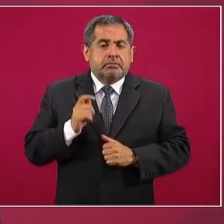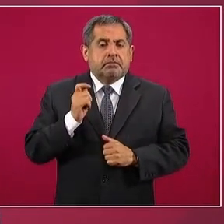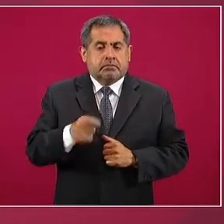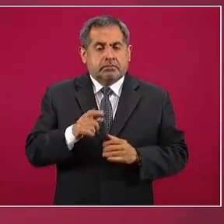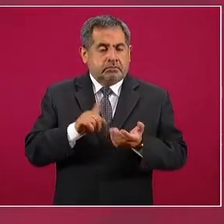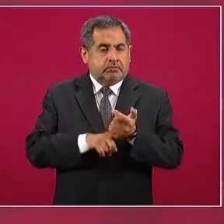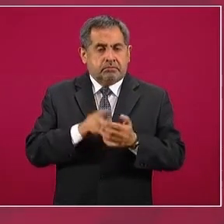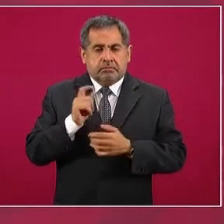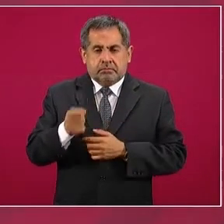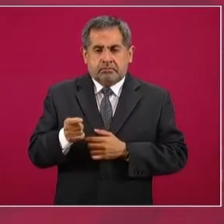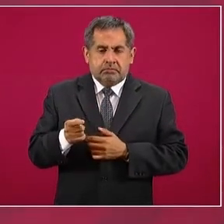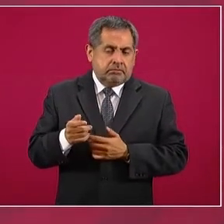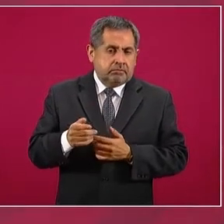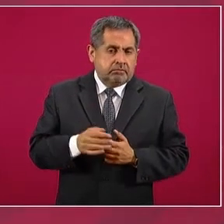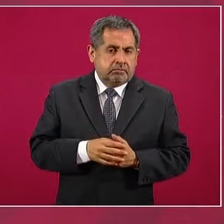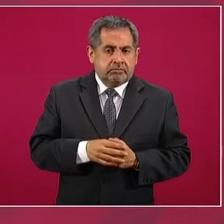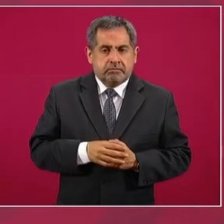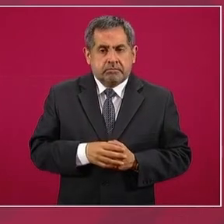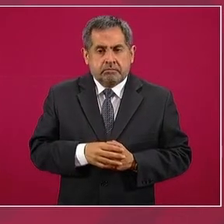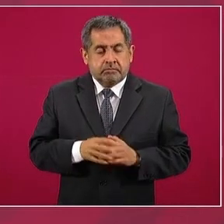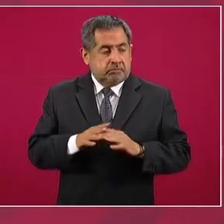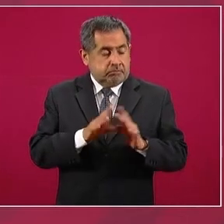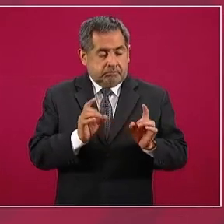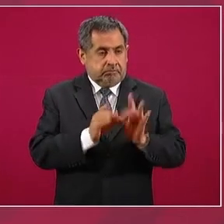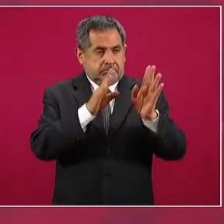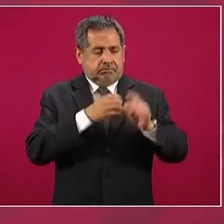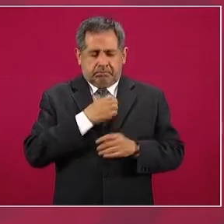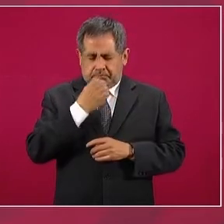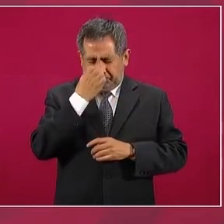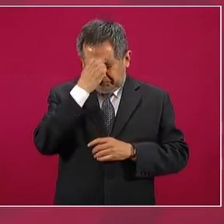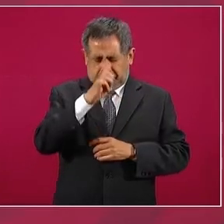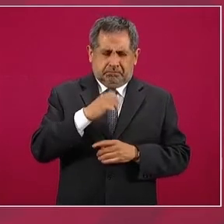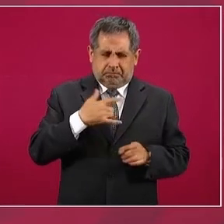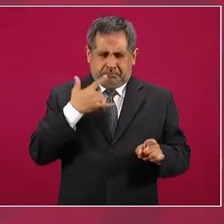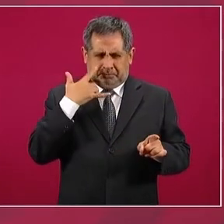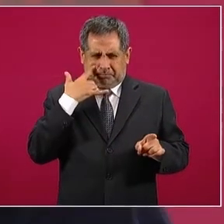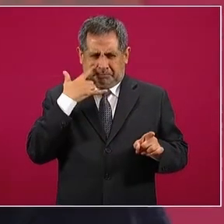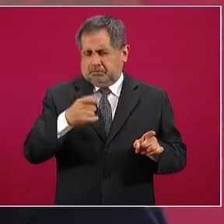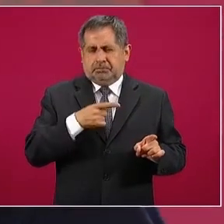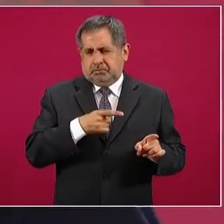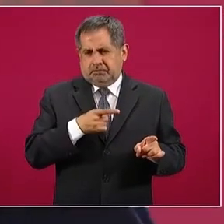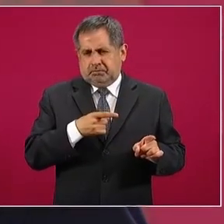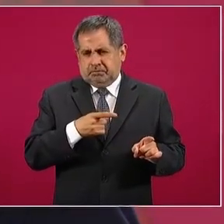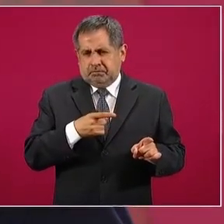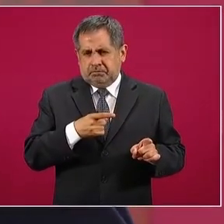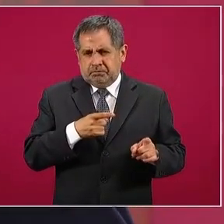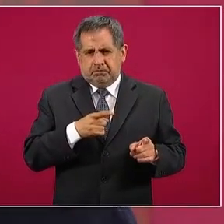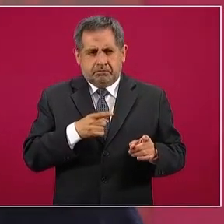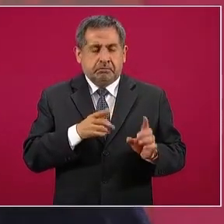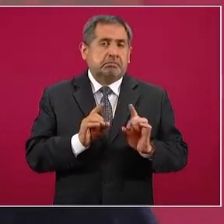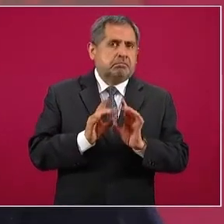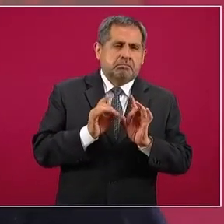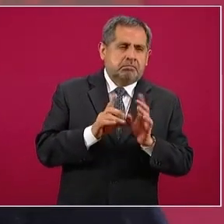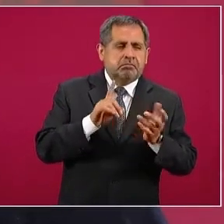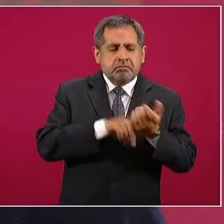surgió de manera extraña, aunque no hay nada casual,